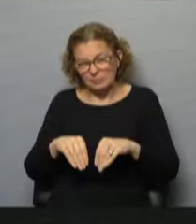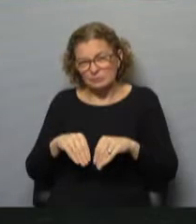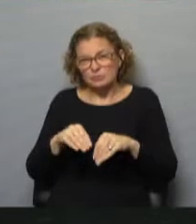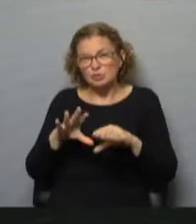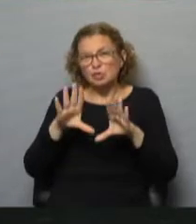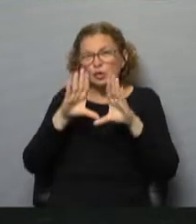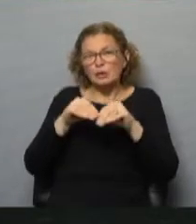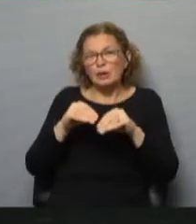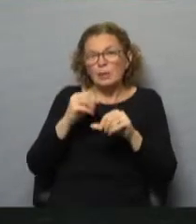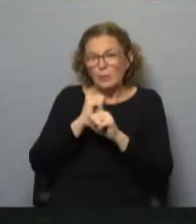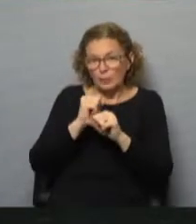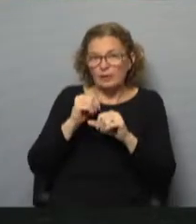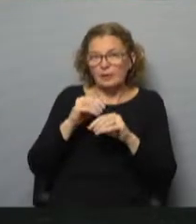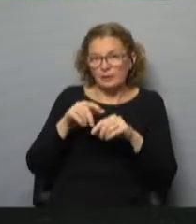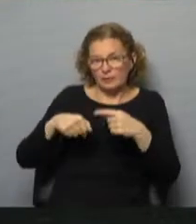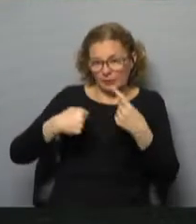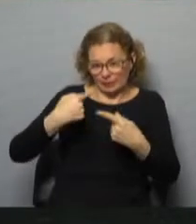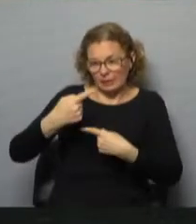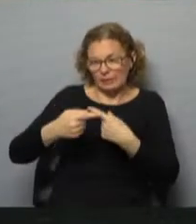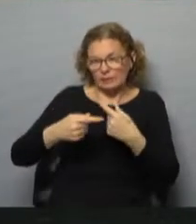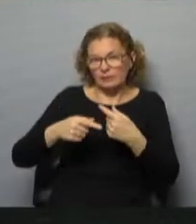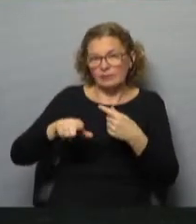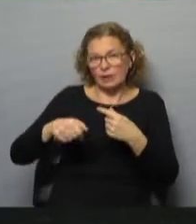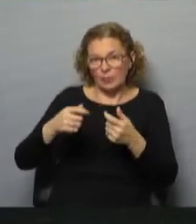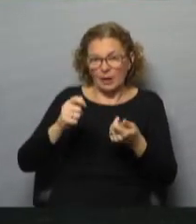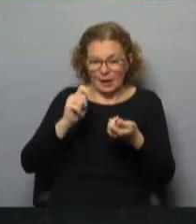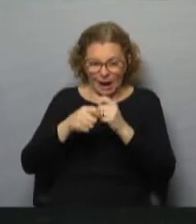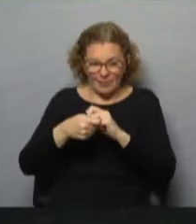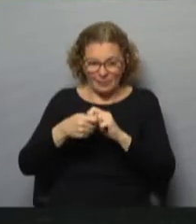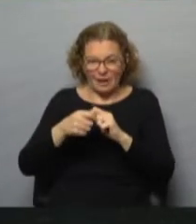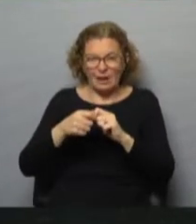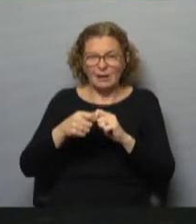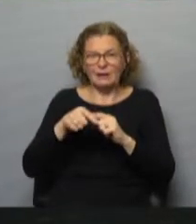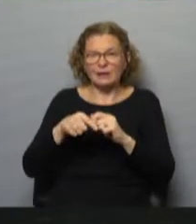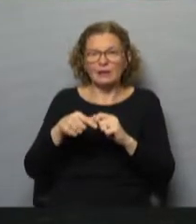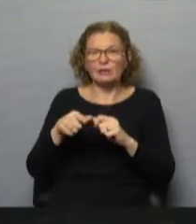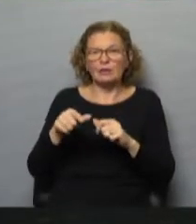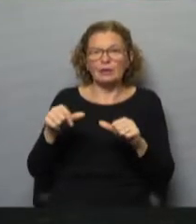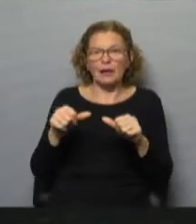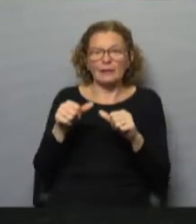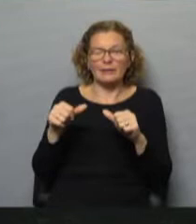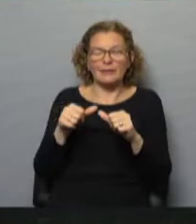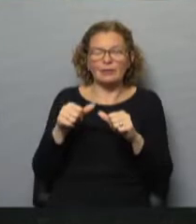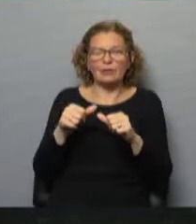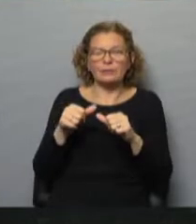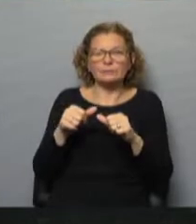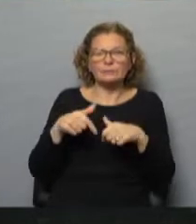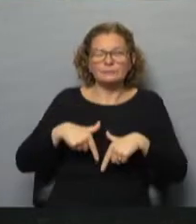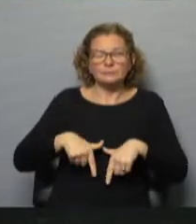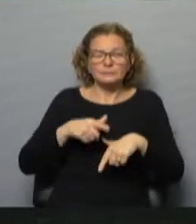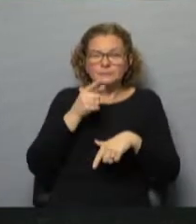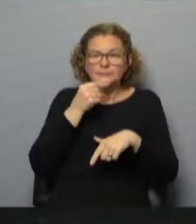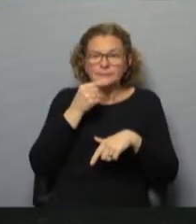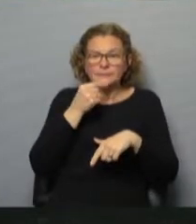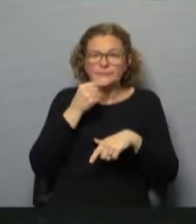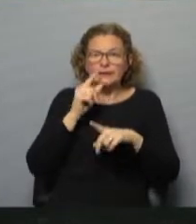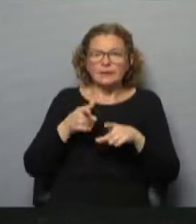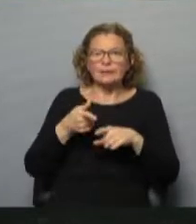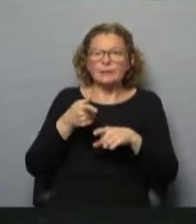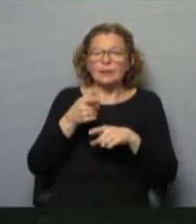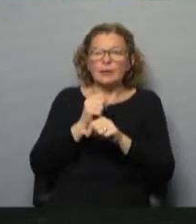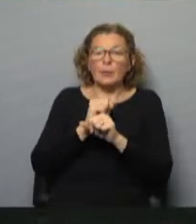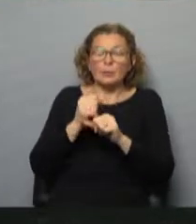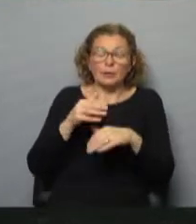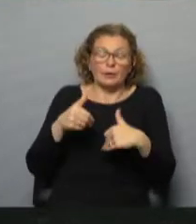total y se pueden seguir utilizando porque se van a restaurar. Además, esto lo está procesando, obviamente, el Ministerio del Interior a través de lo que